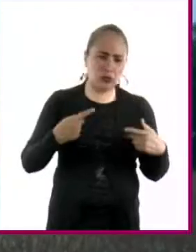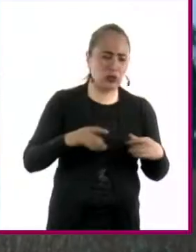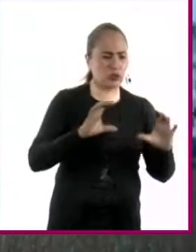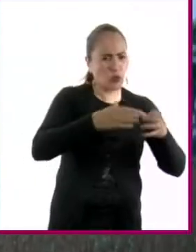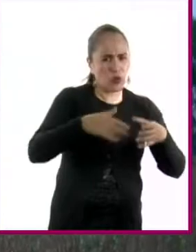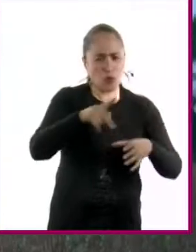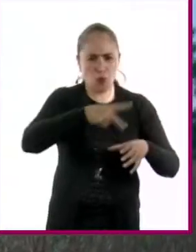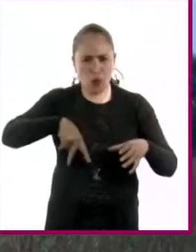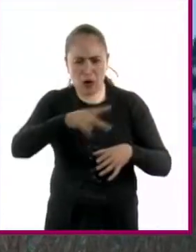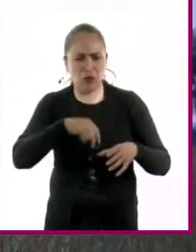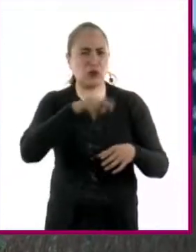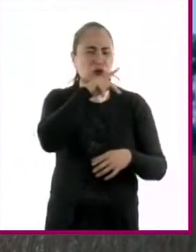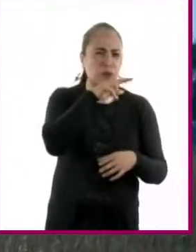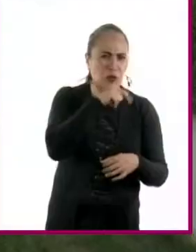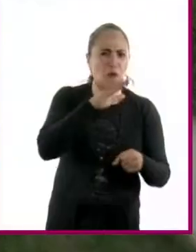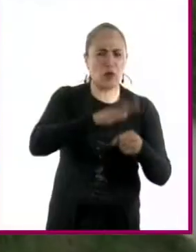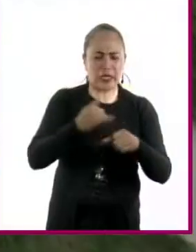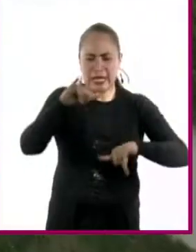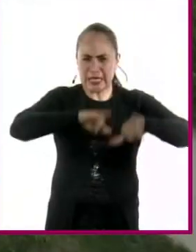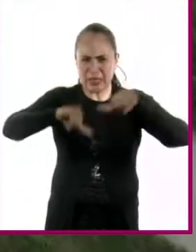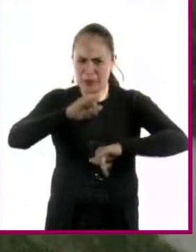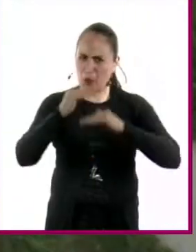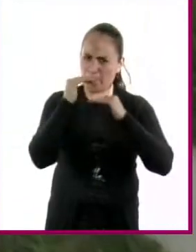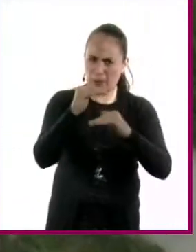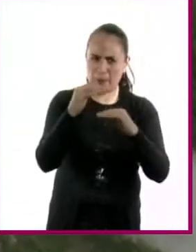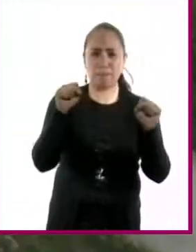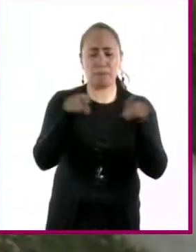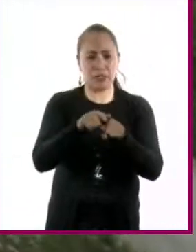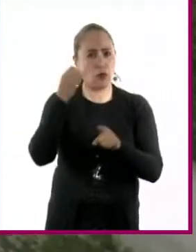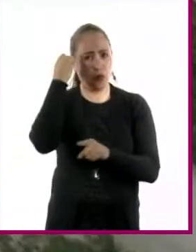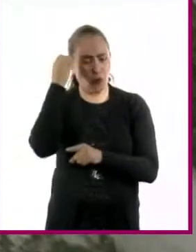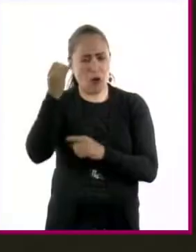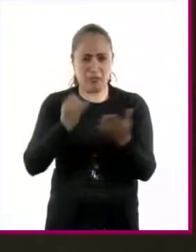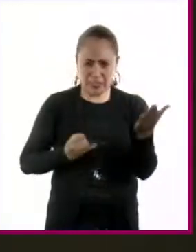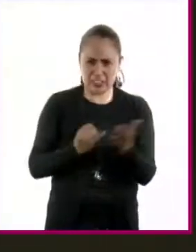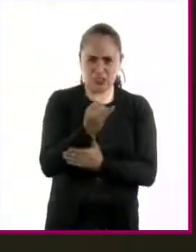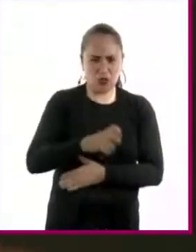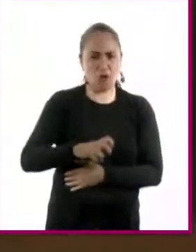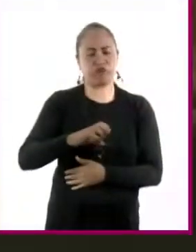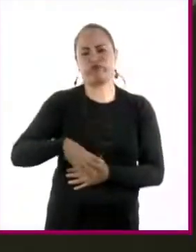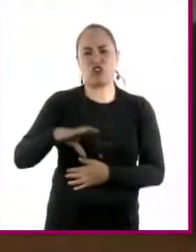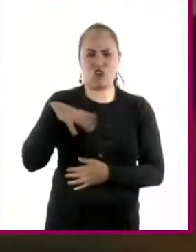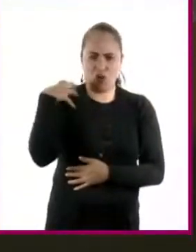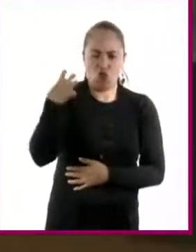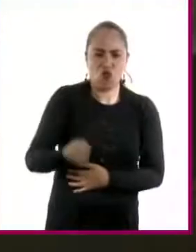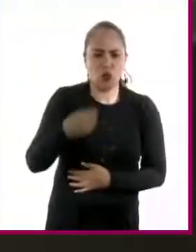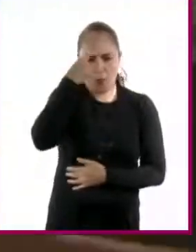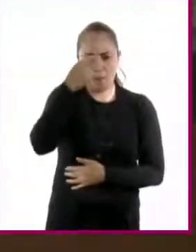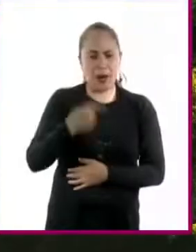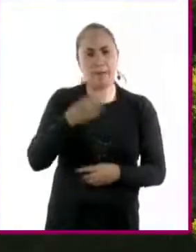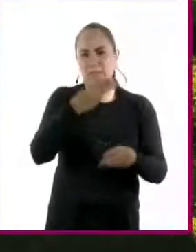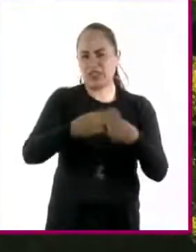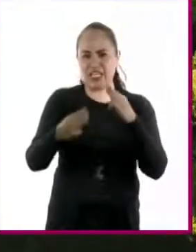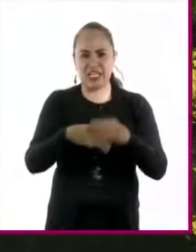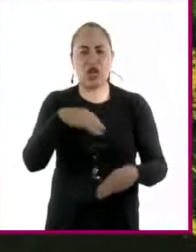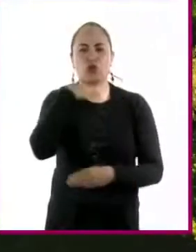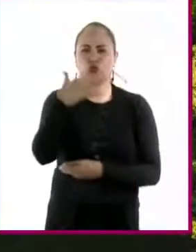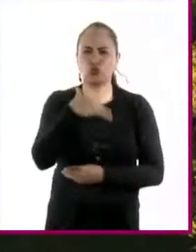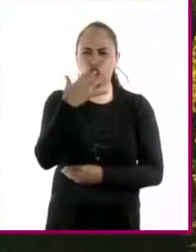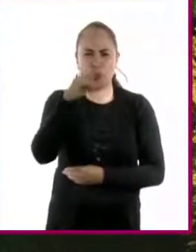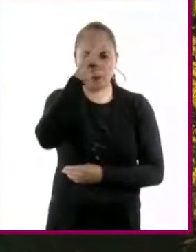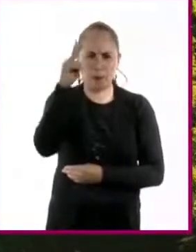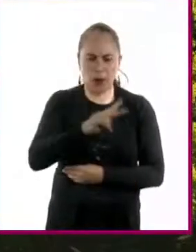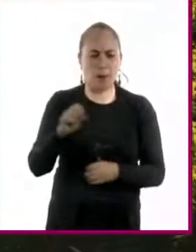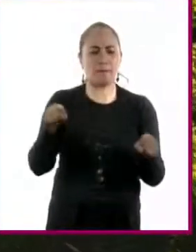por imitar el uso de productos químicos, así como la toma de decisiones arbitrarias para el desecho de materiales contaminantes y de prácticas que